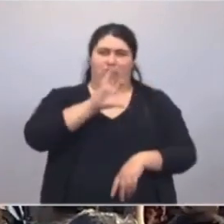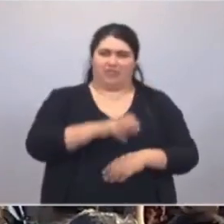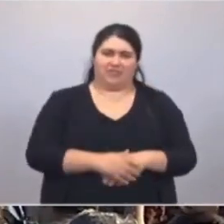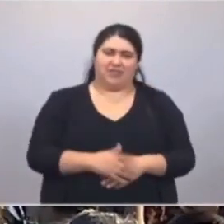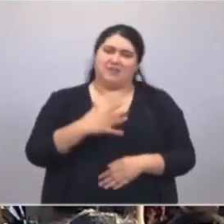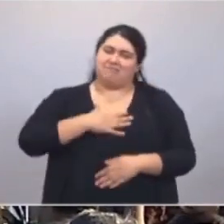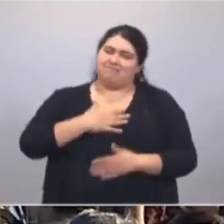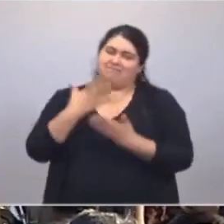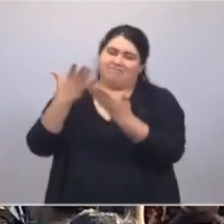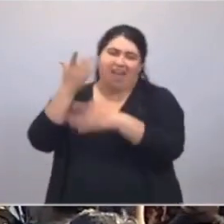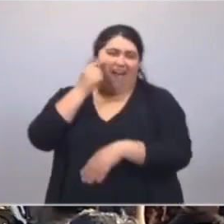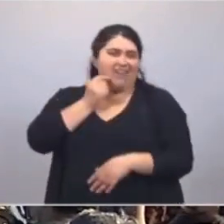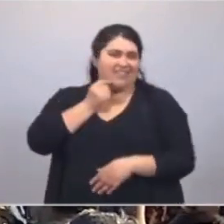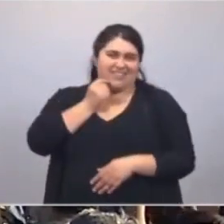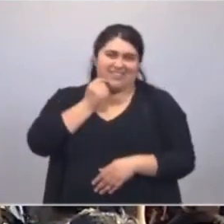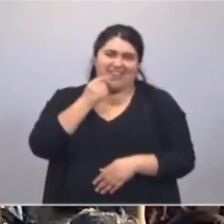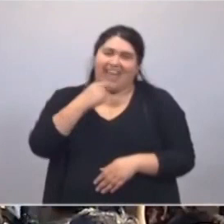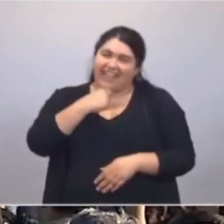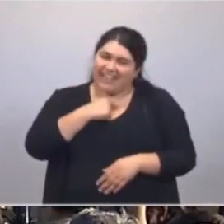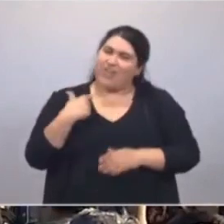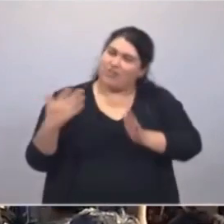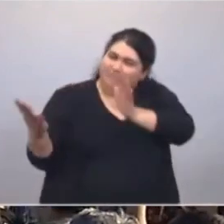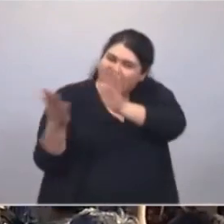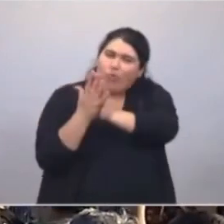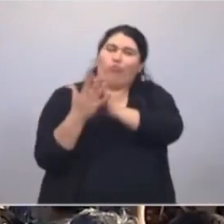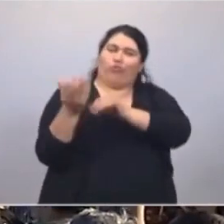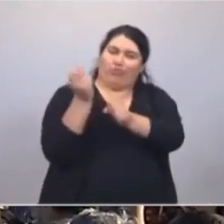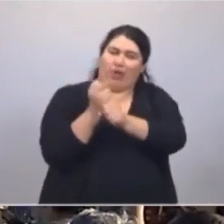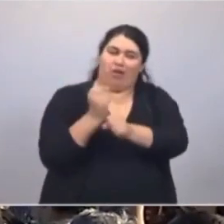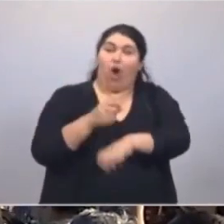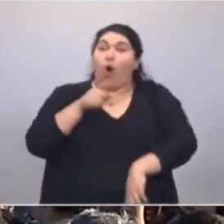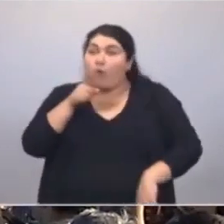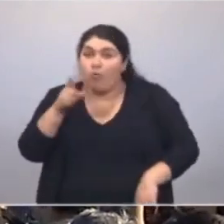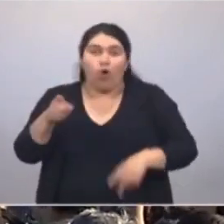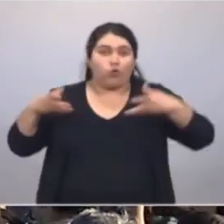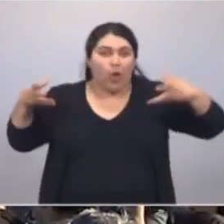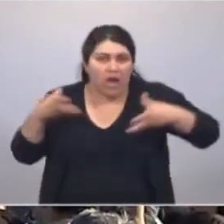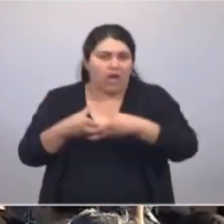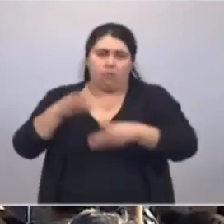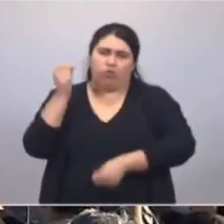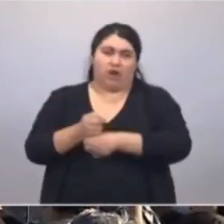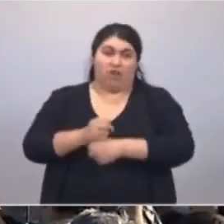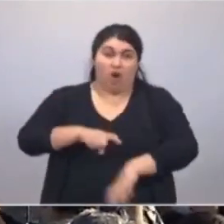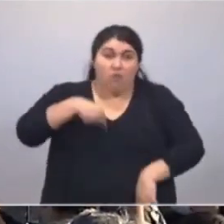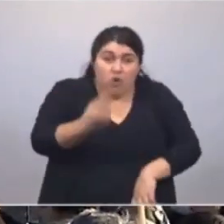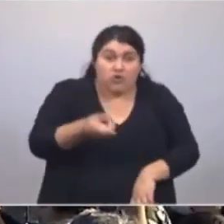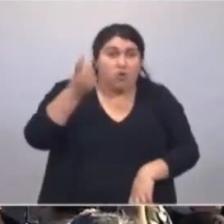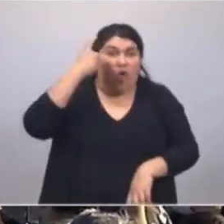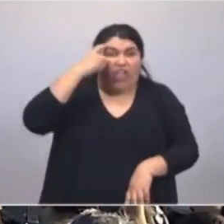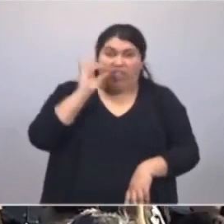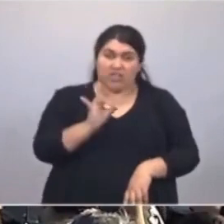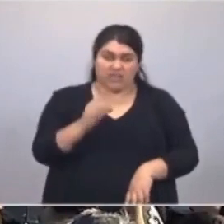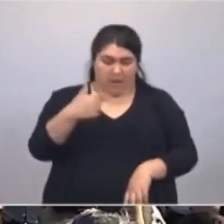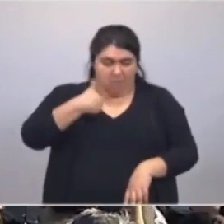Axel, quiero que cuentes conmigo, vos y tu equipo, el 10 de diciembre como